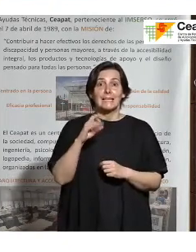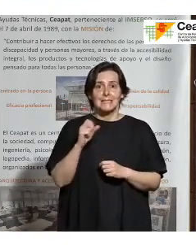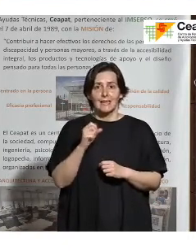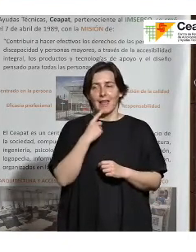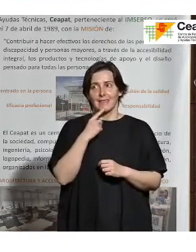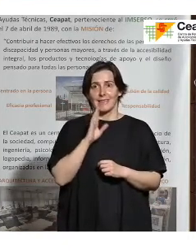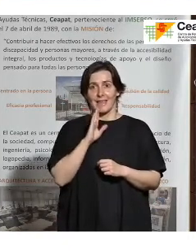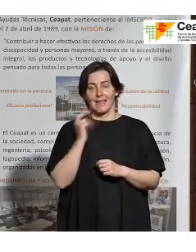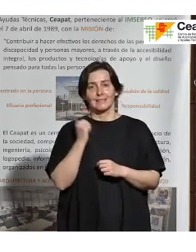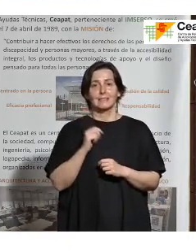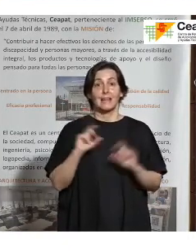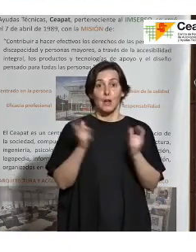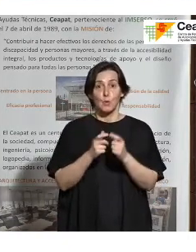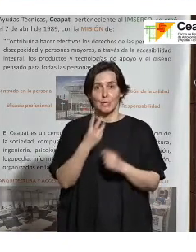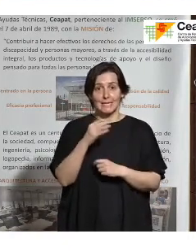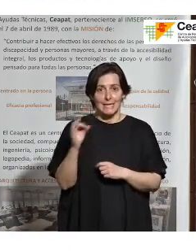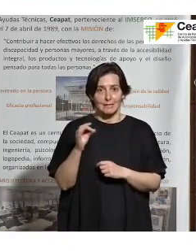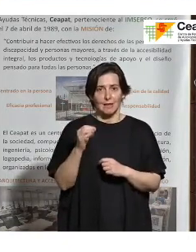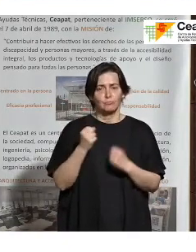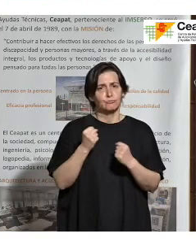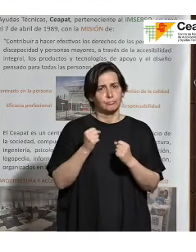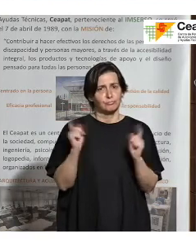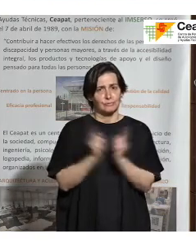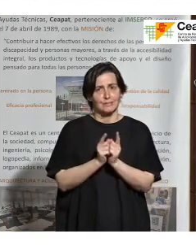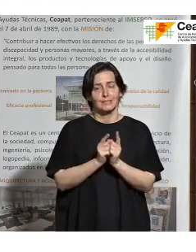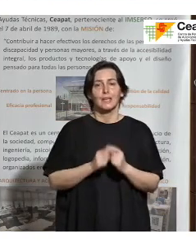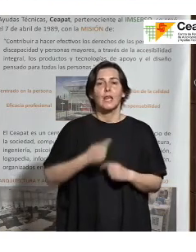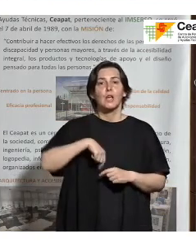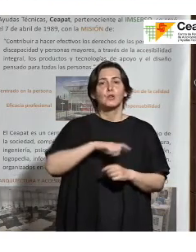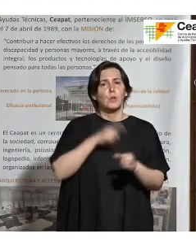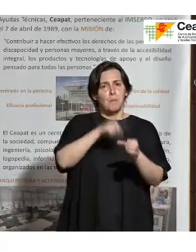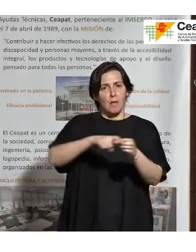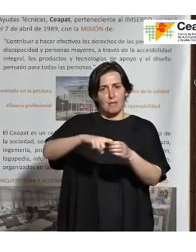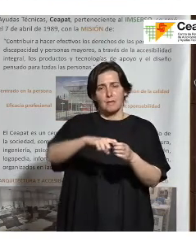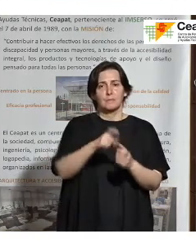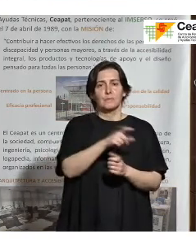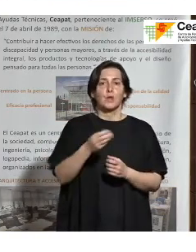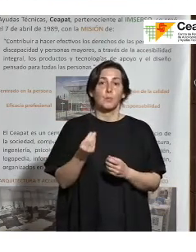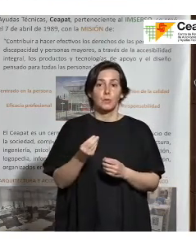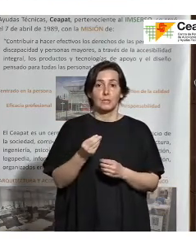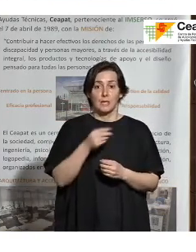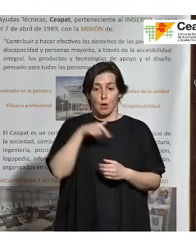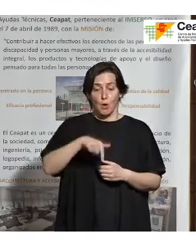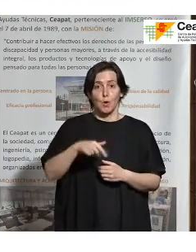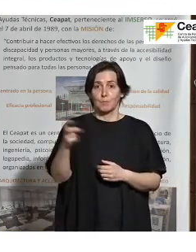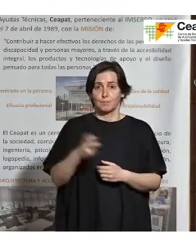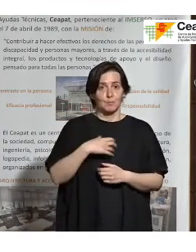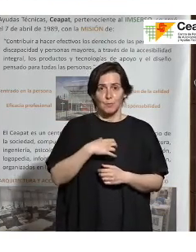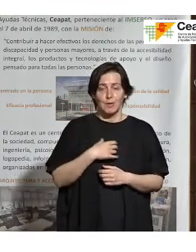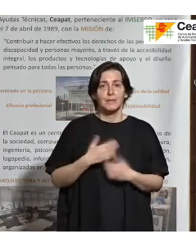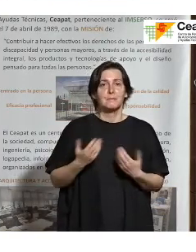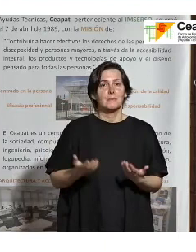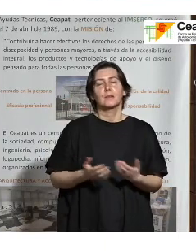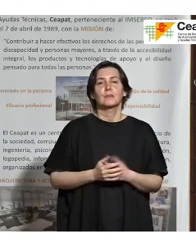reuniones muy intensas en las que hemos participado muchas personas que hoy no han podido estar aquí presentes. Pero bueno,